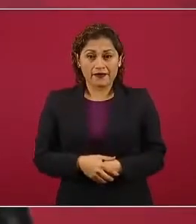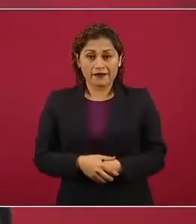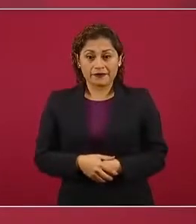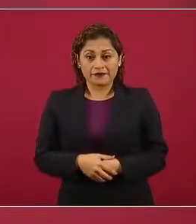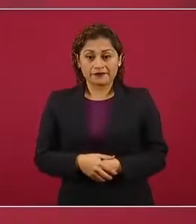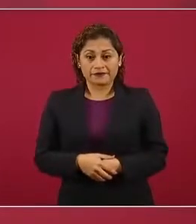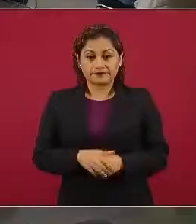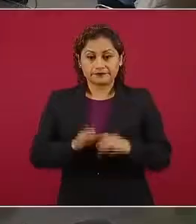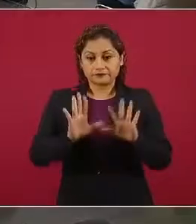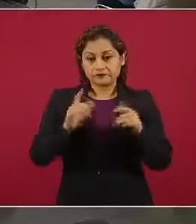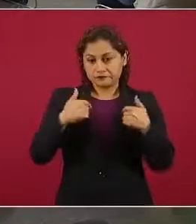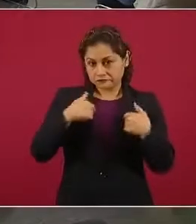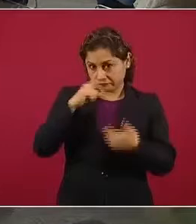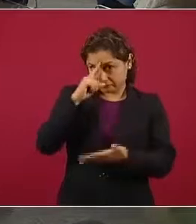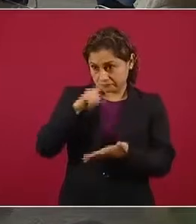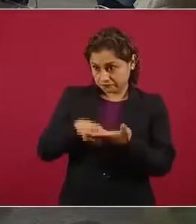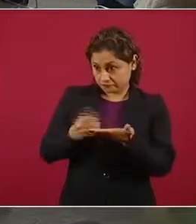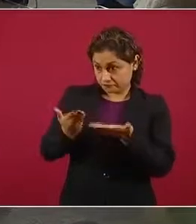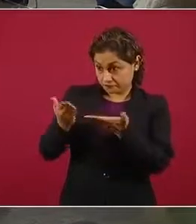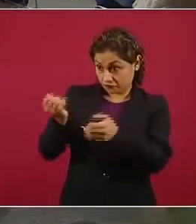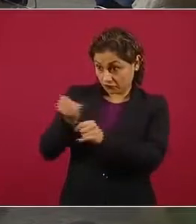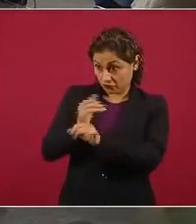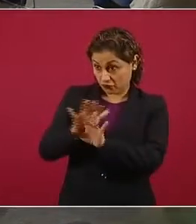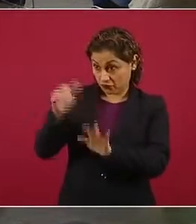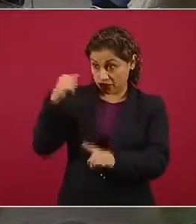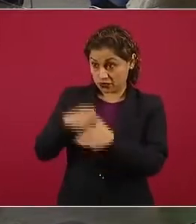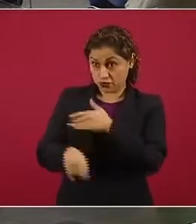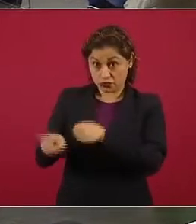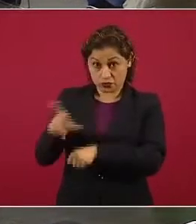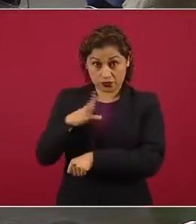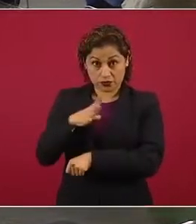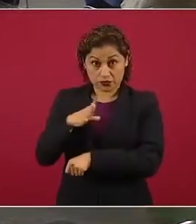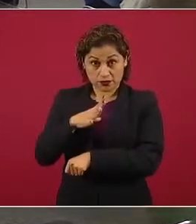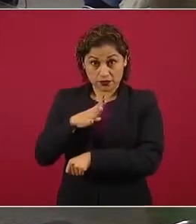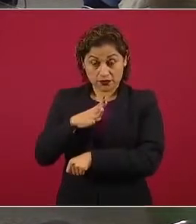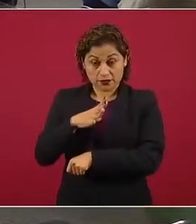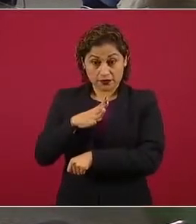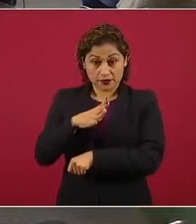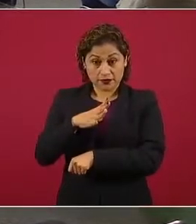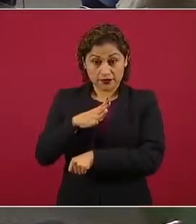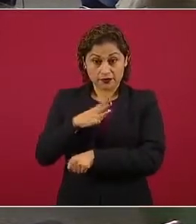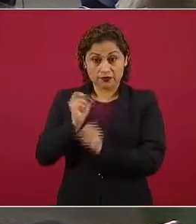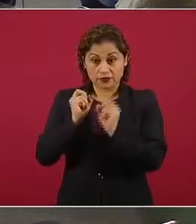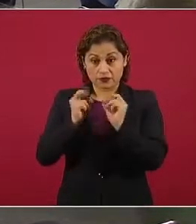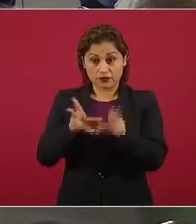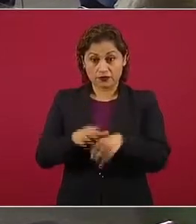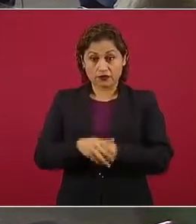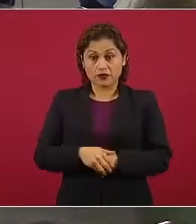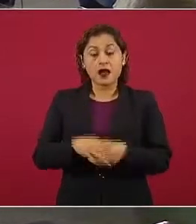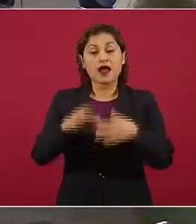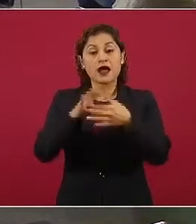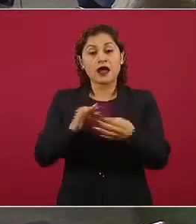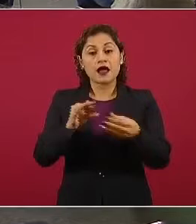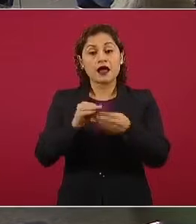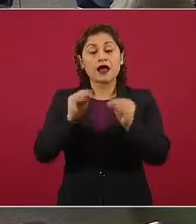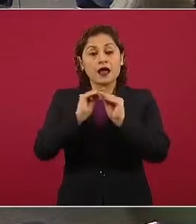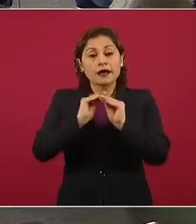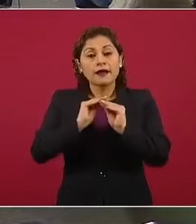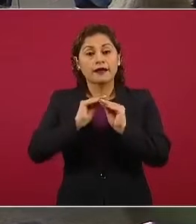Yo creo que ustedes tienen más información sobre eso, aclararlo también para